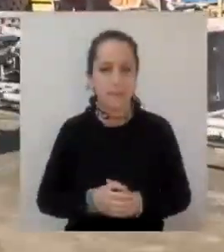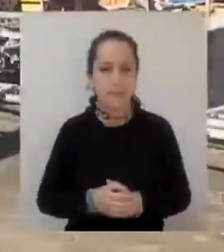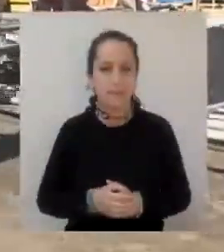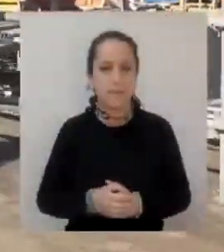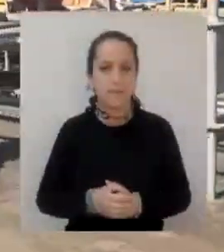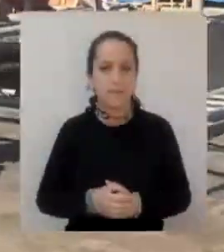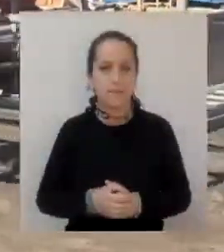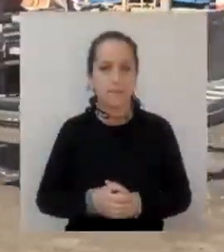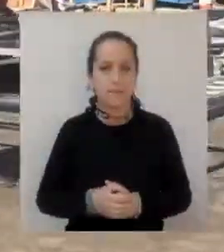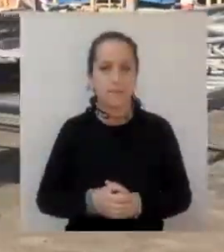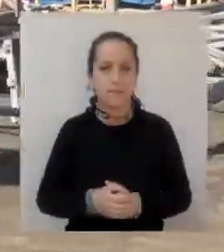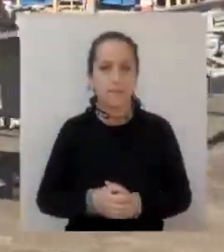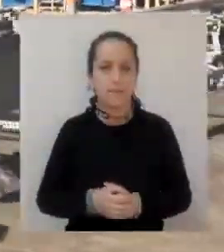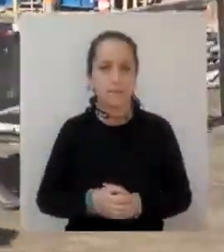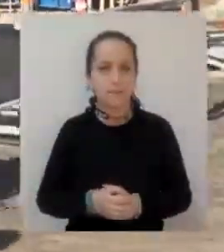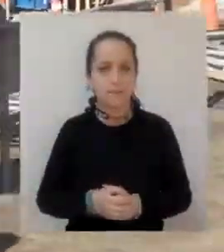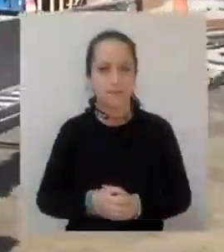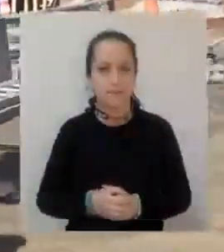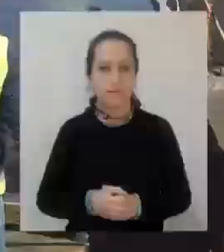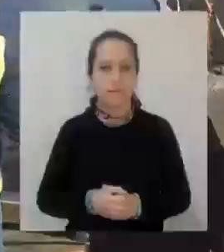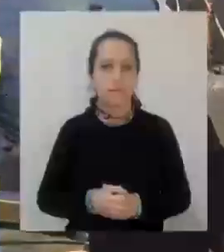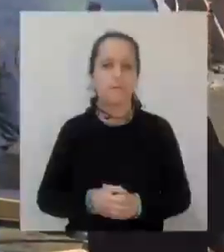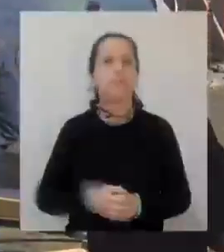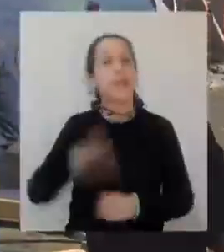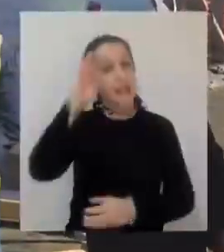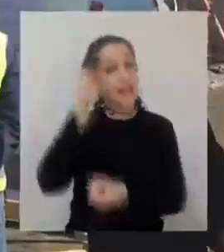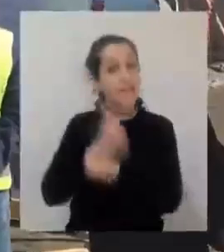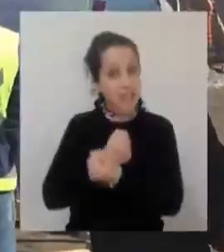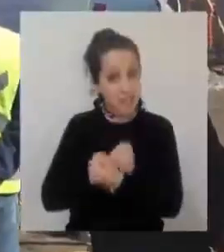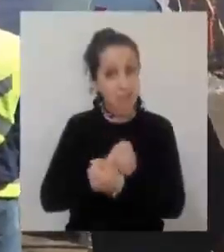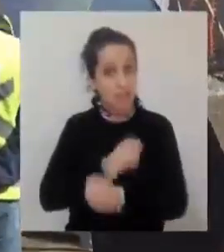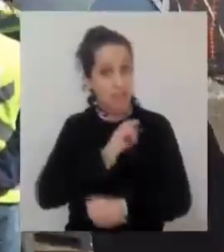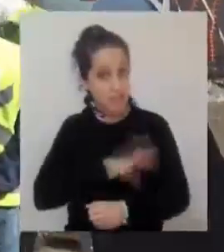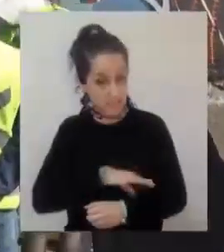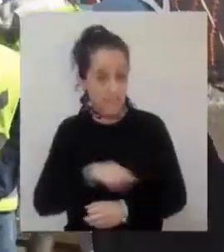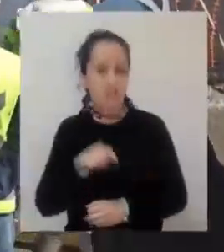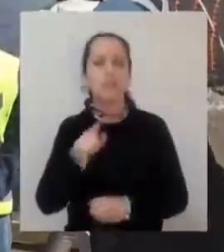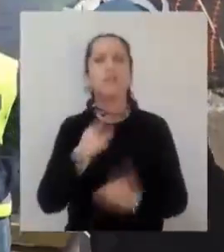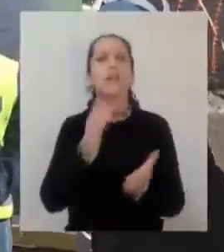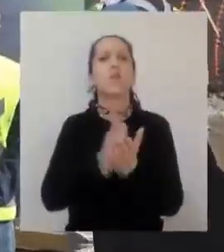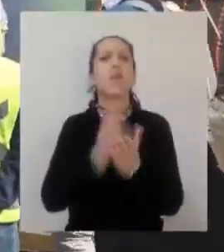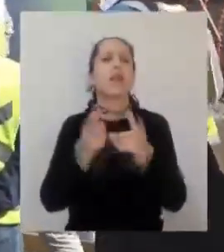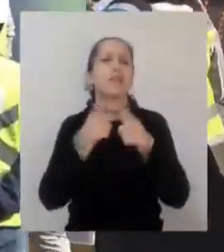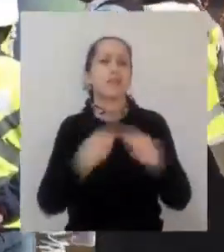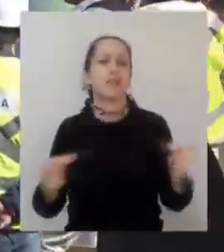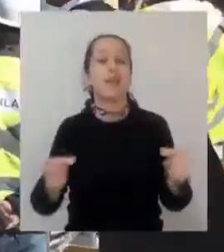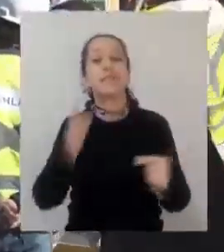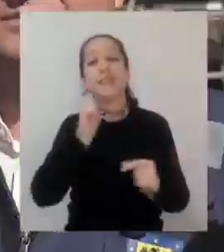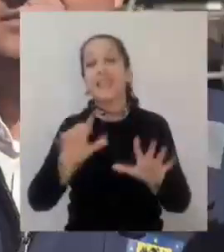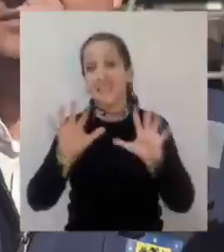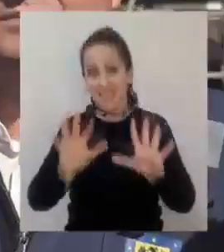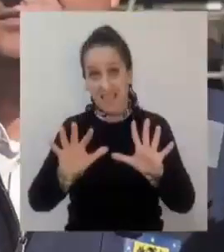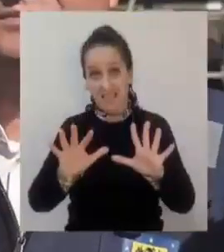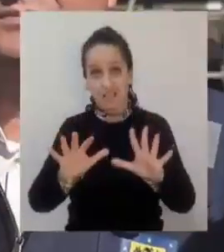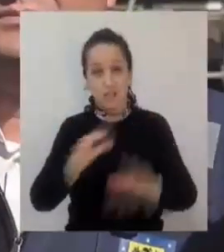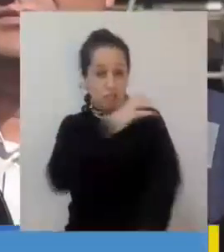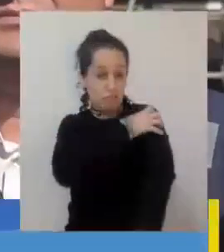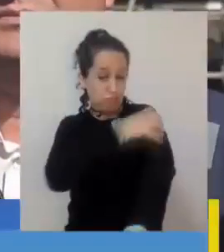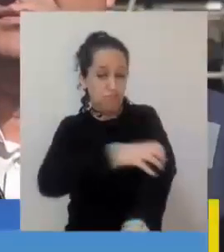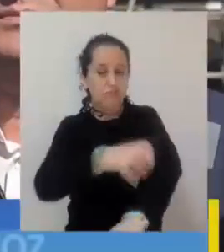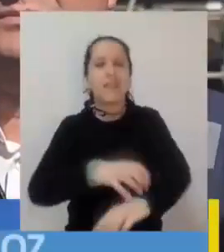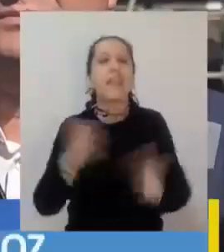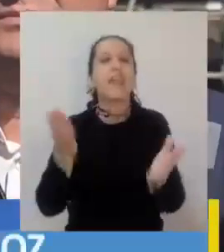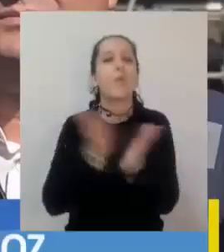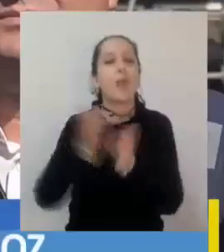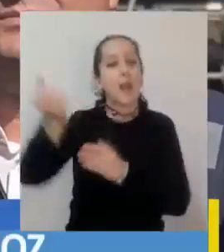que tienen Paracarabineros de Chile, ya que esta escuela, a nivel nacional, contamos con 10 escuelas a nivel nacional de escuela de